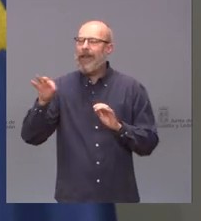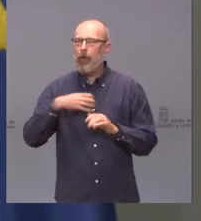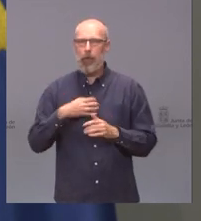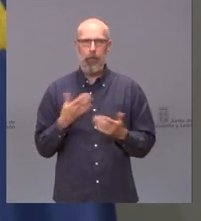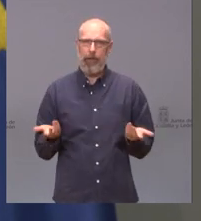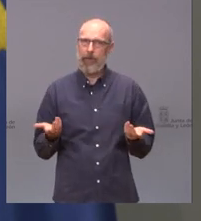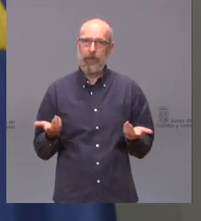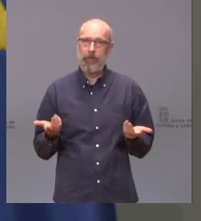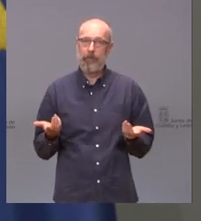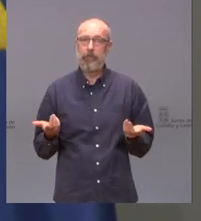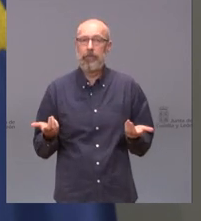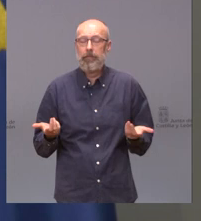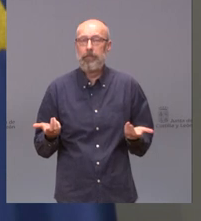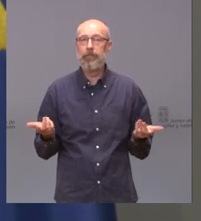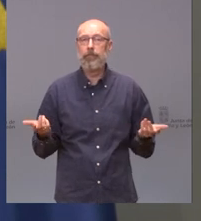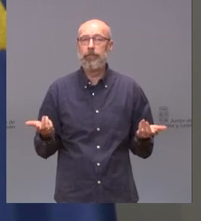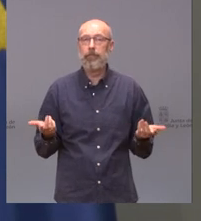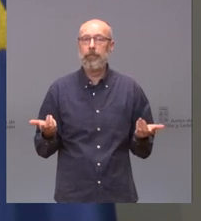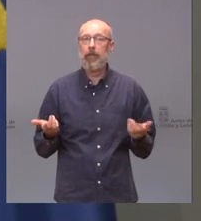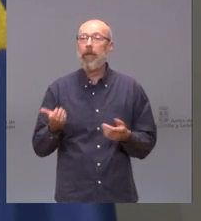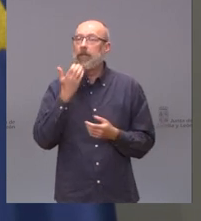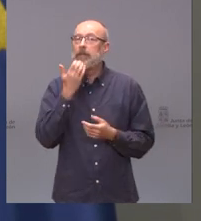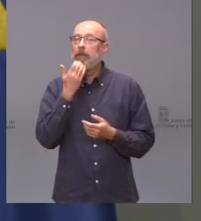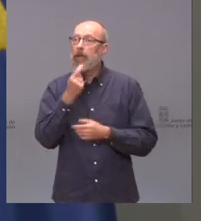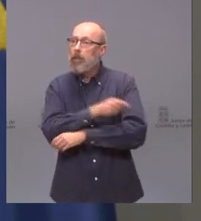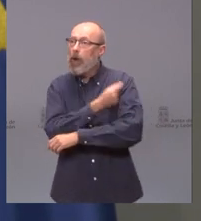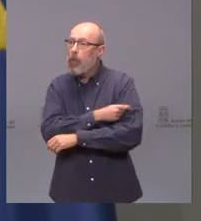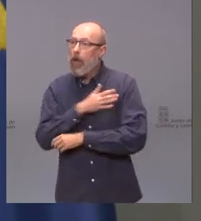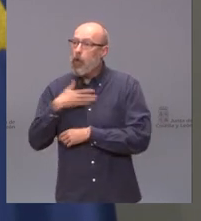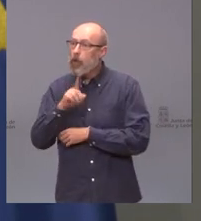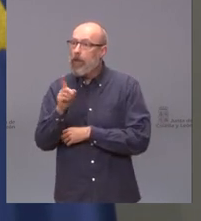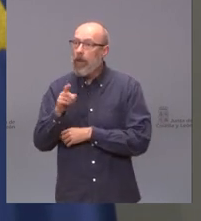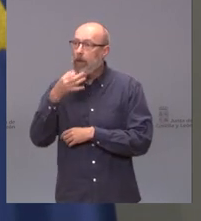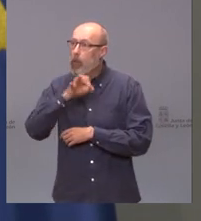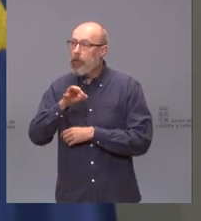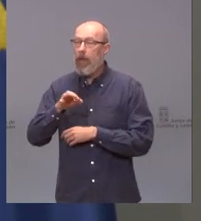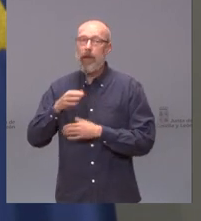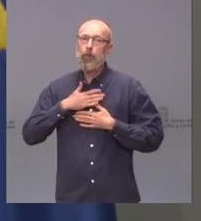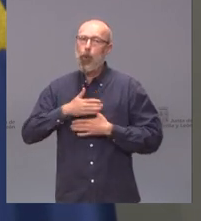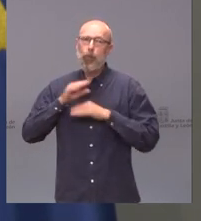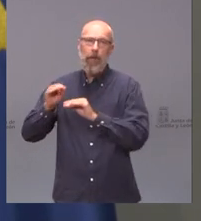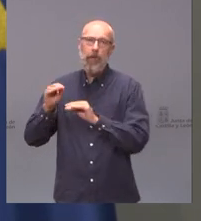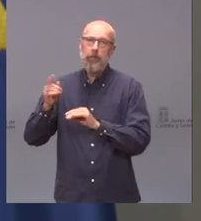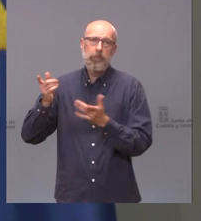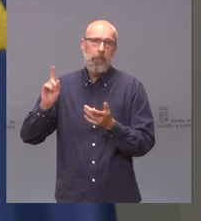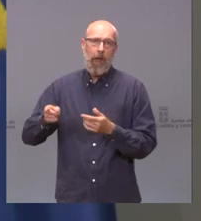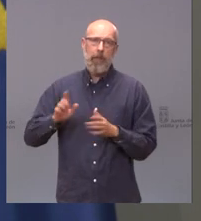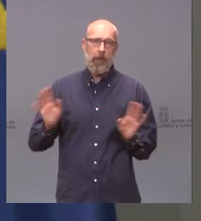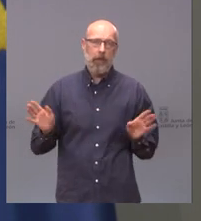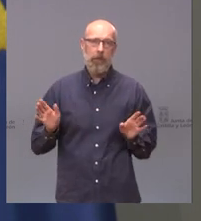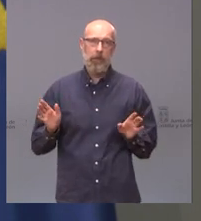y naturalmente el que renuncie a inmunizarse renuncia voluntariamente pero ninguna de las vacunas